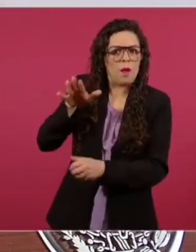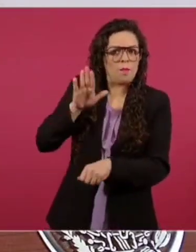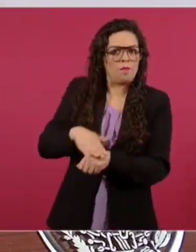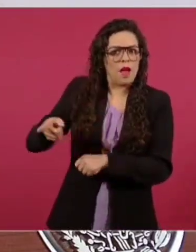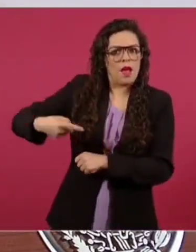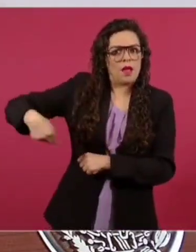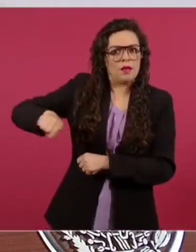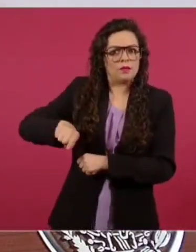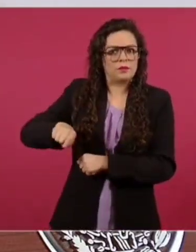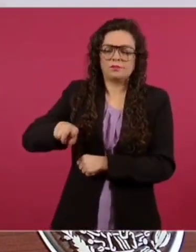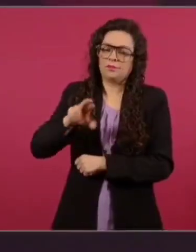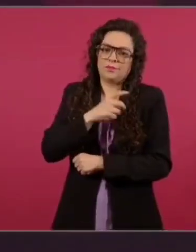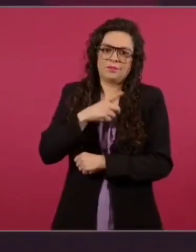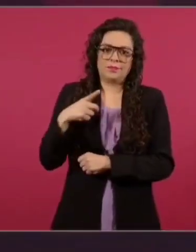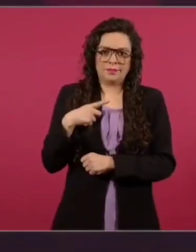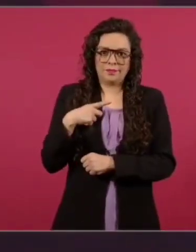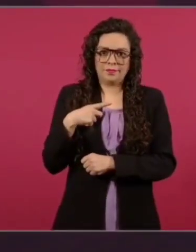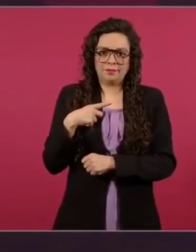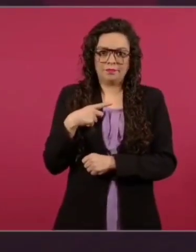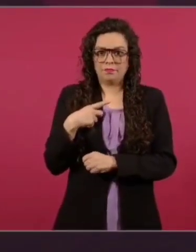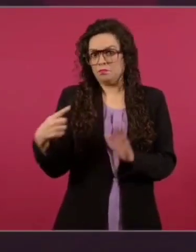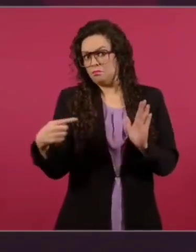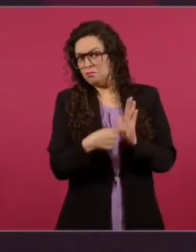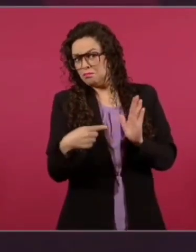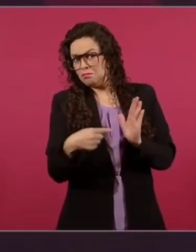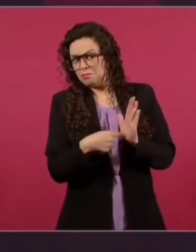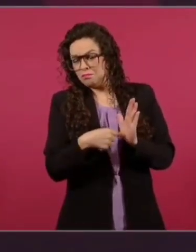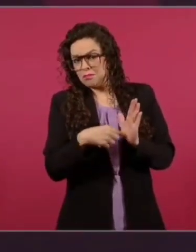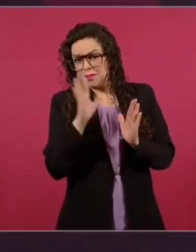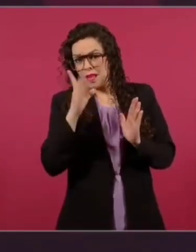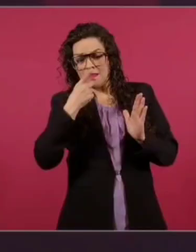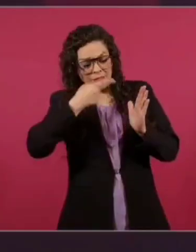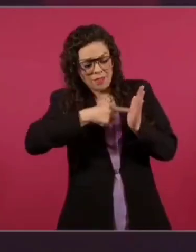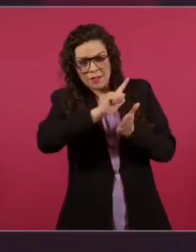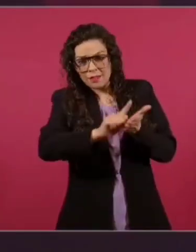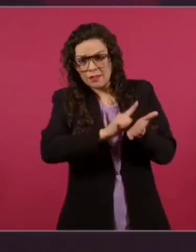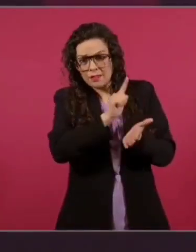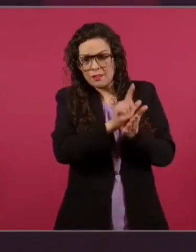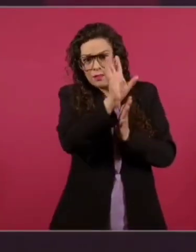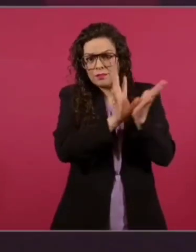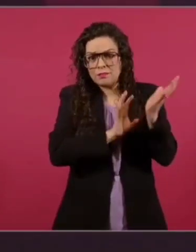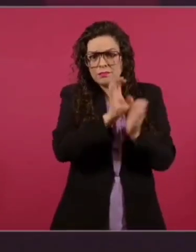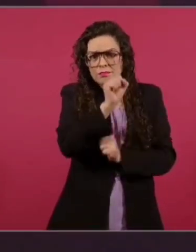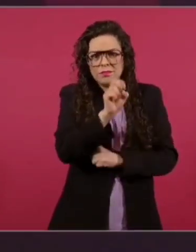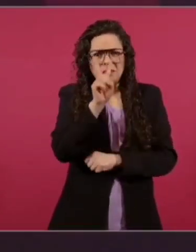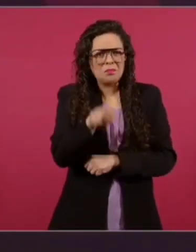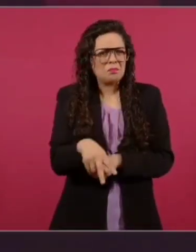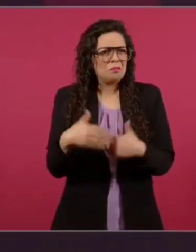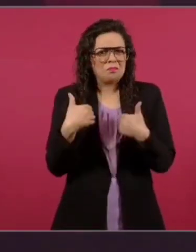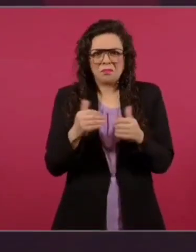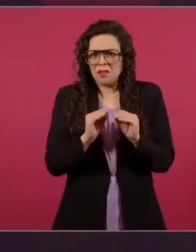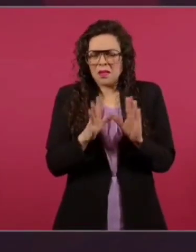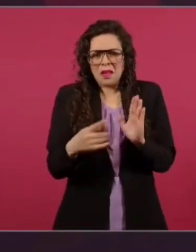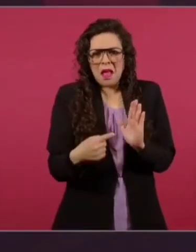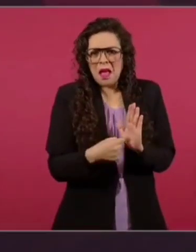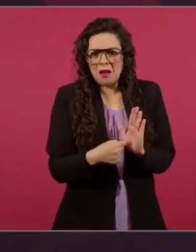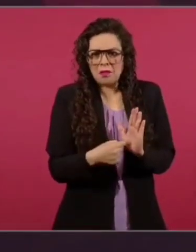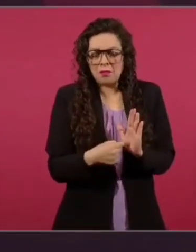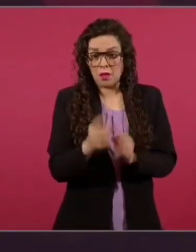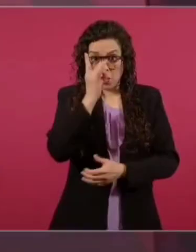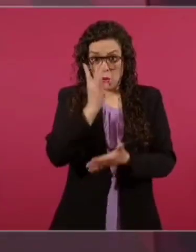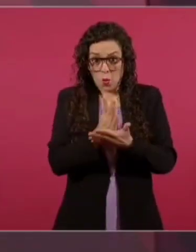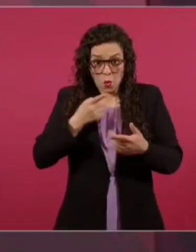Y es muy claro y lo establece la ley, pero no sólo está en la Constitución